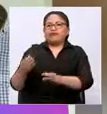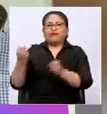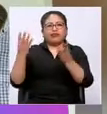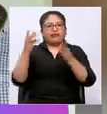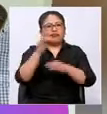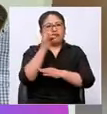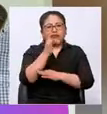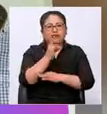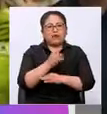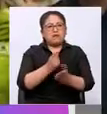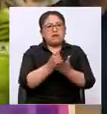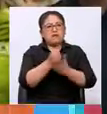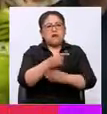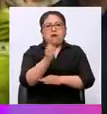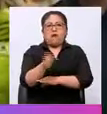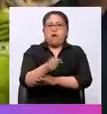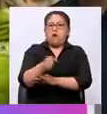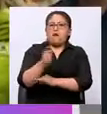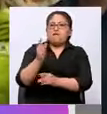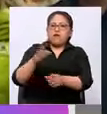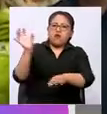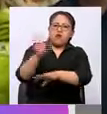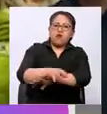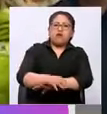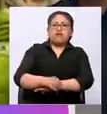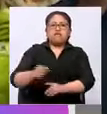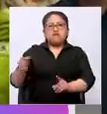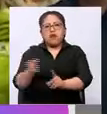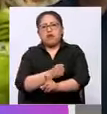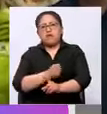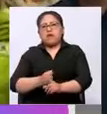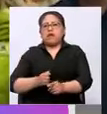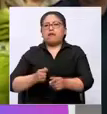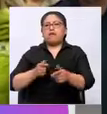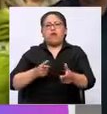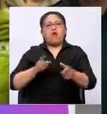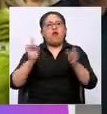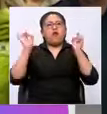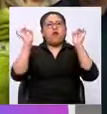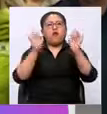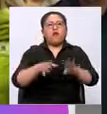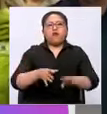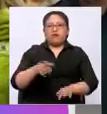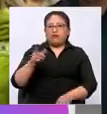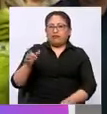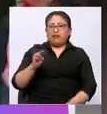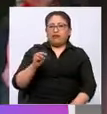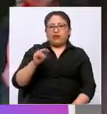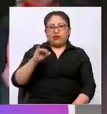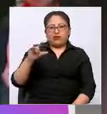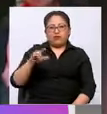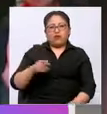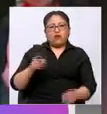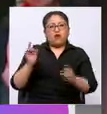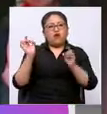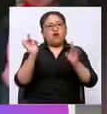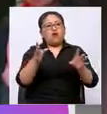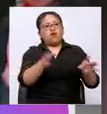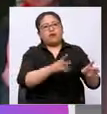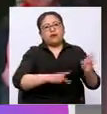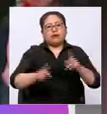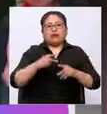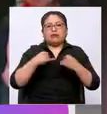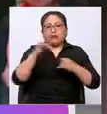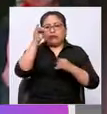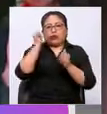por la forma hazañosa que se ha perseguido, por la forma violenta de odio que ha generado esta persona y el entorno que tenía a partir de la presidenta de